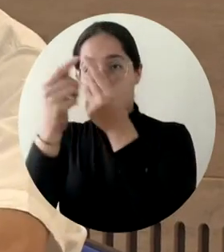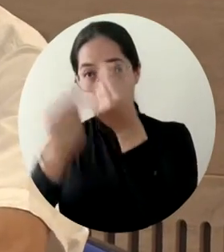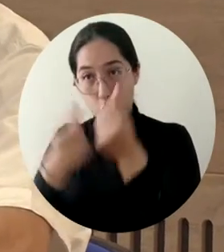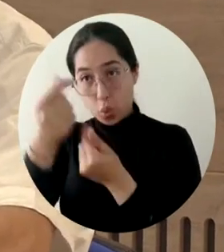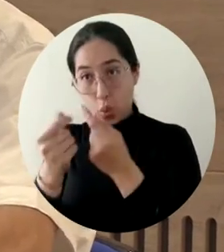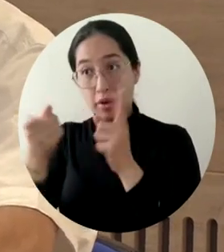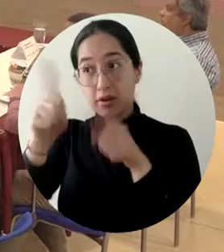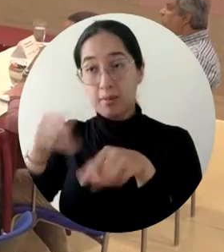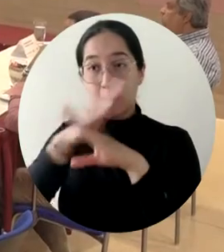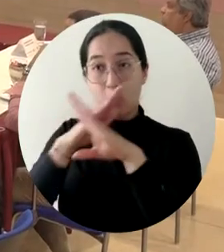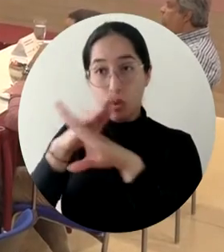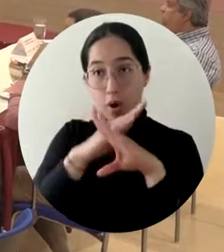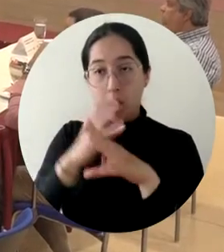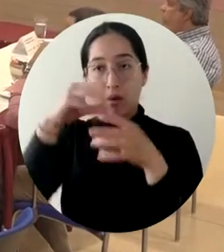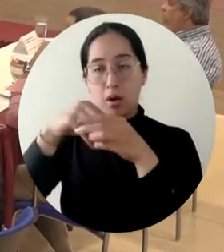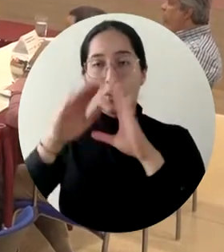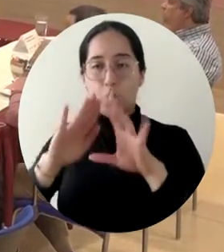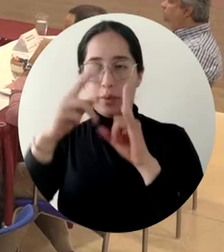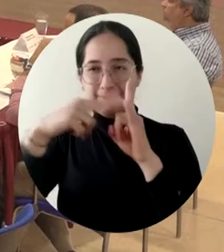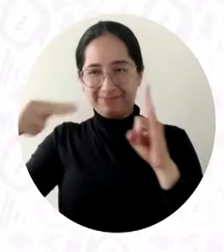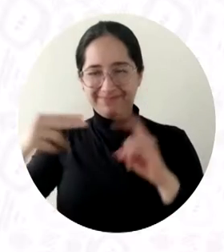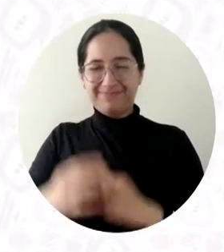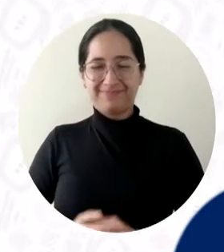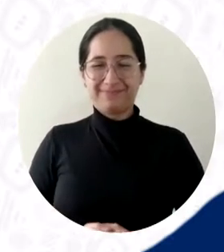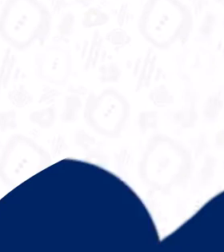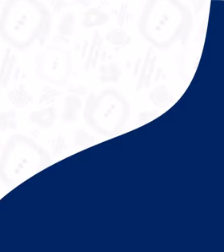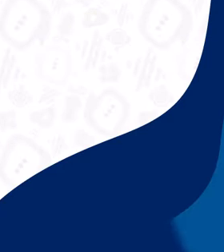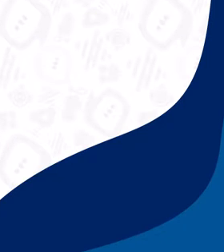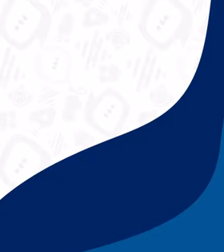a la situación financiera y de seguridad de la Alma Mater.